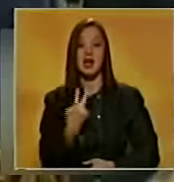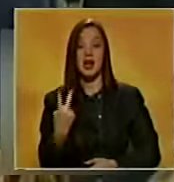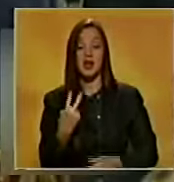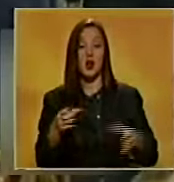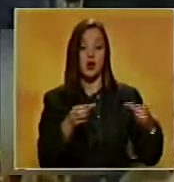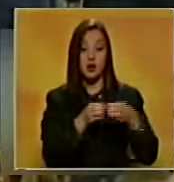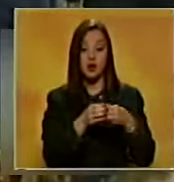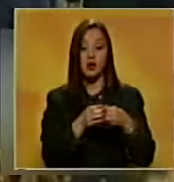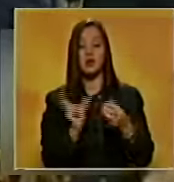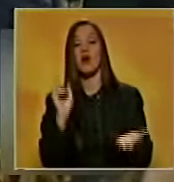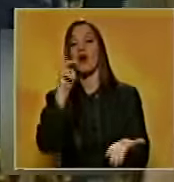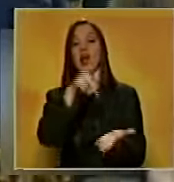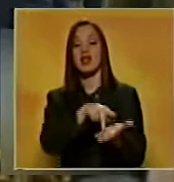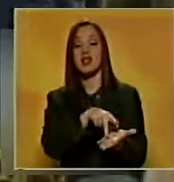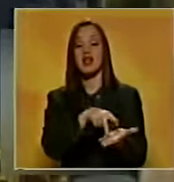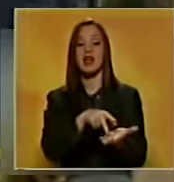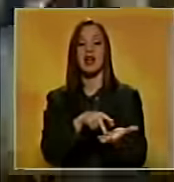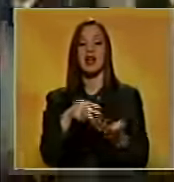ministro del Interior, Rogelio Friguerio.